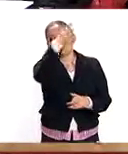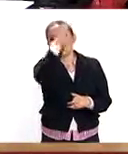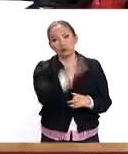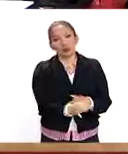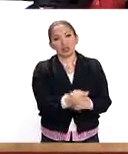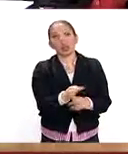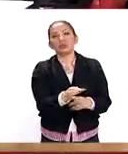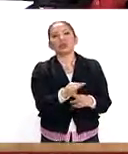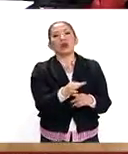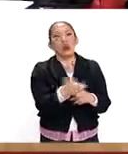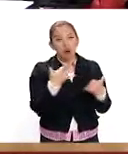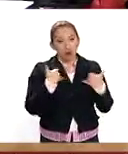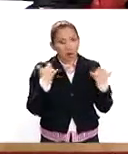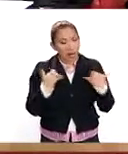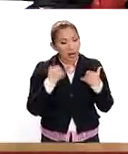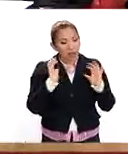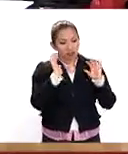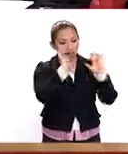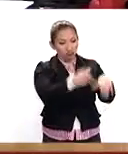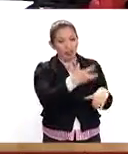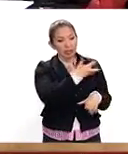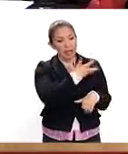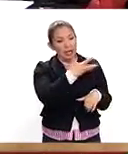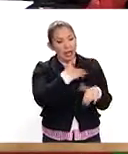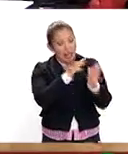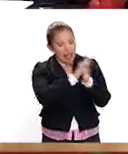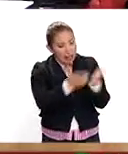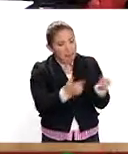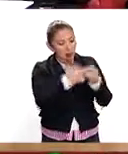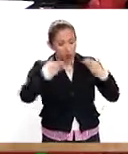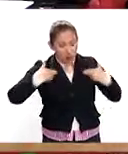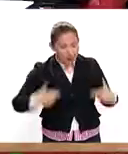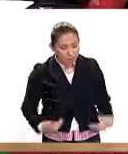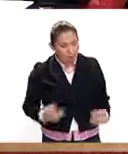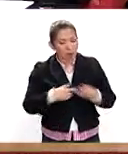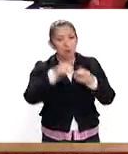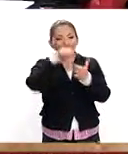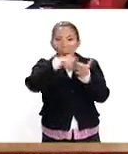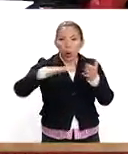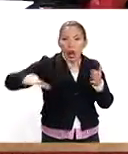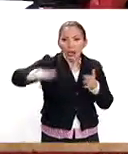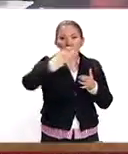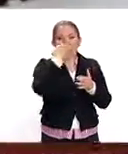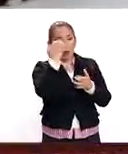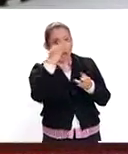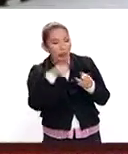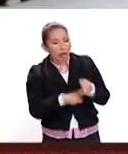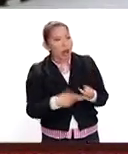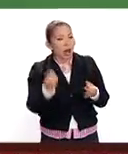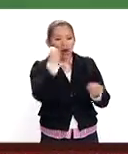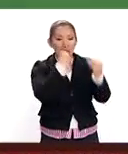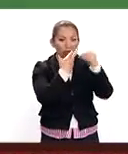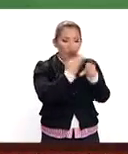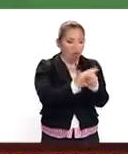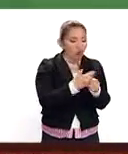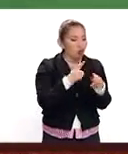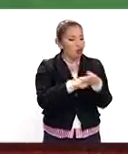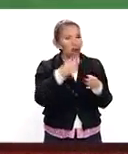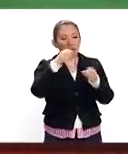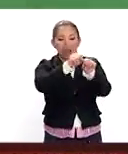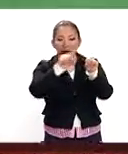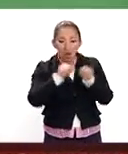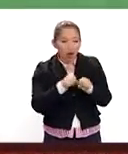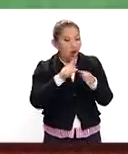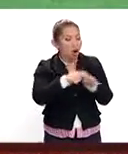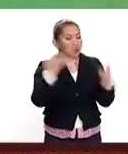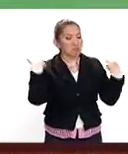Los jóvenes que ingresan cuentan con libros, uniformes, instalaciones, comedor, aulas,